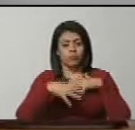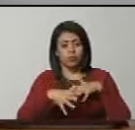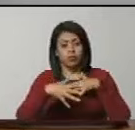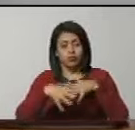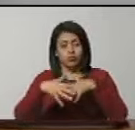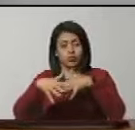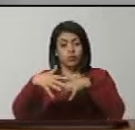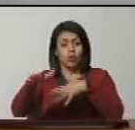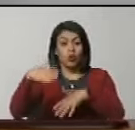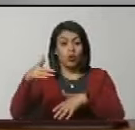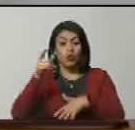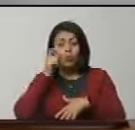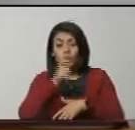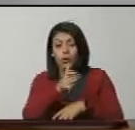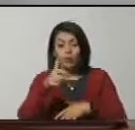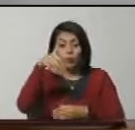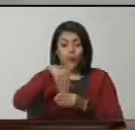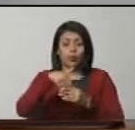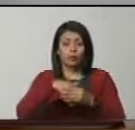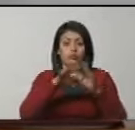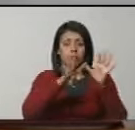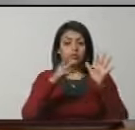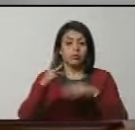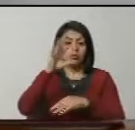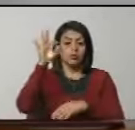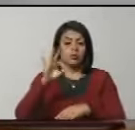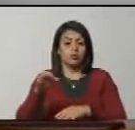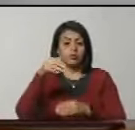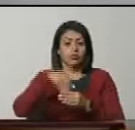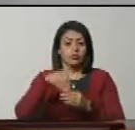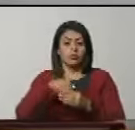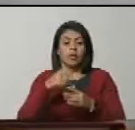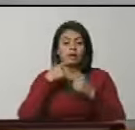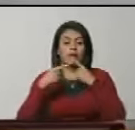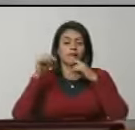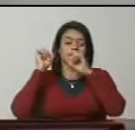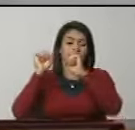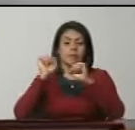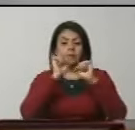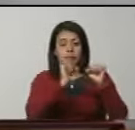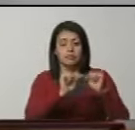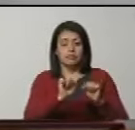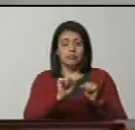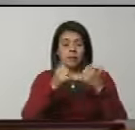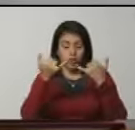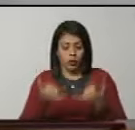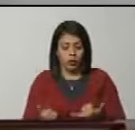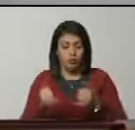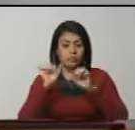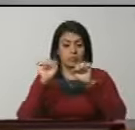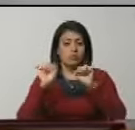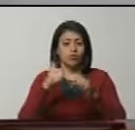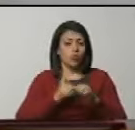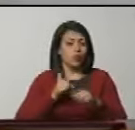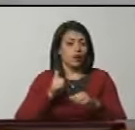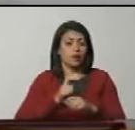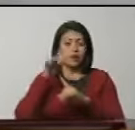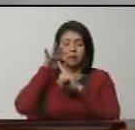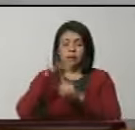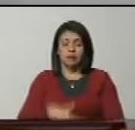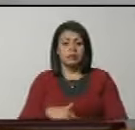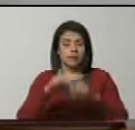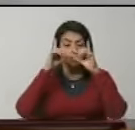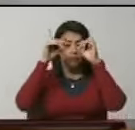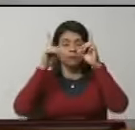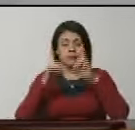Cuando el pueblo votó, con más del 98% de los votos, ¿qué rechazamos en esta materia? Cualquier dictamen de